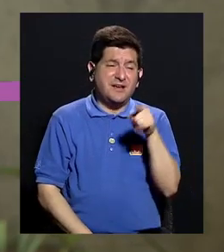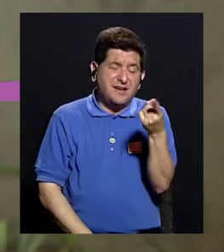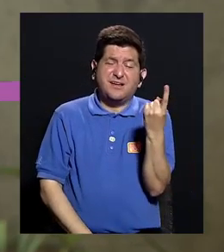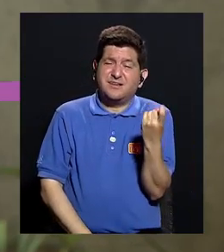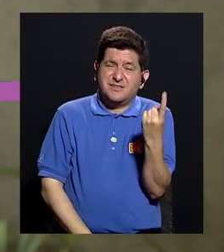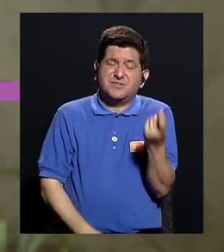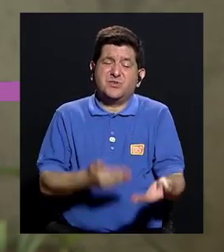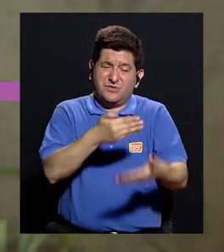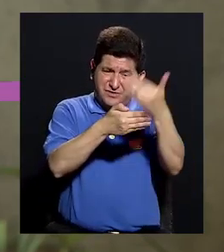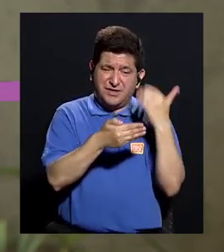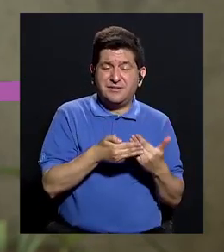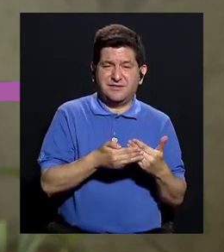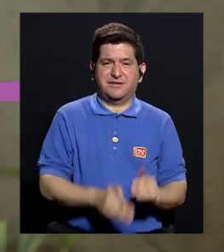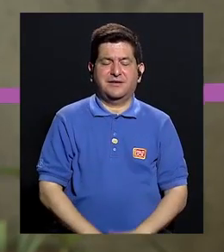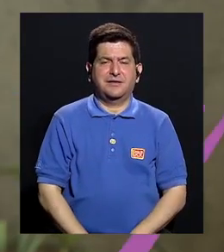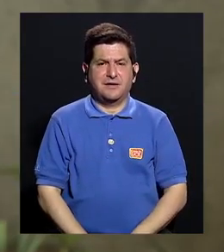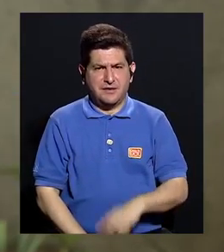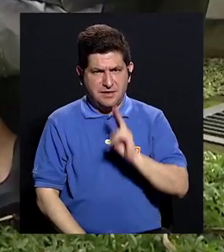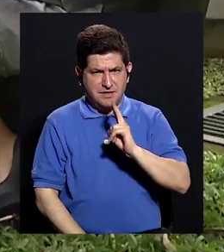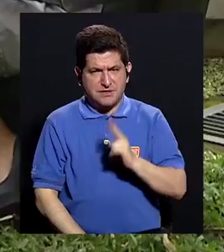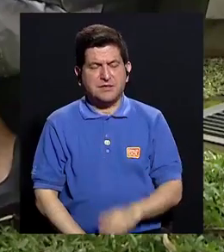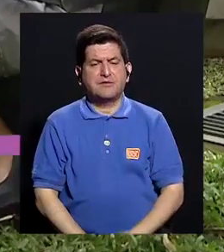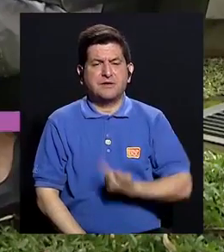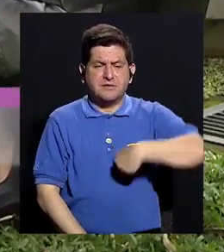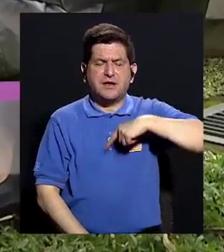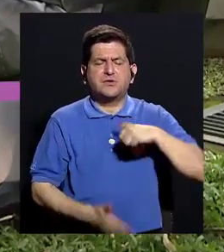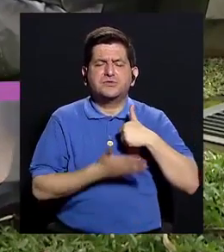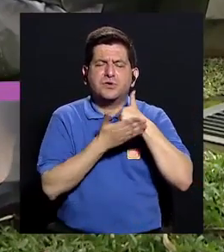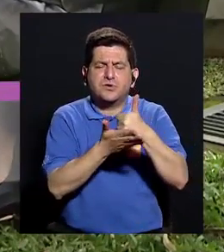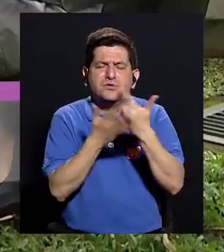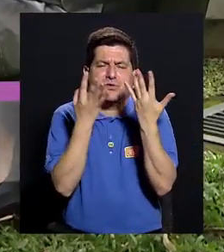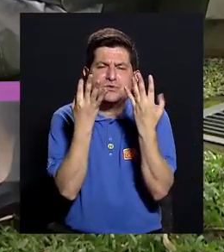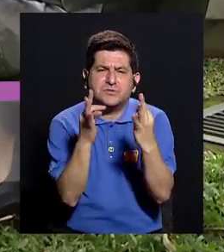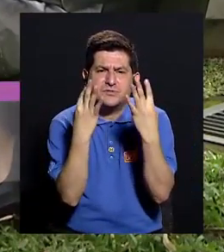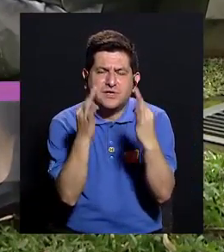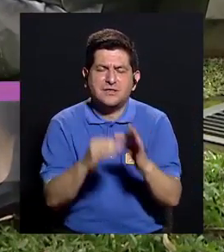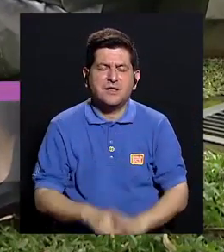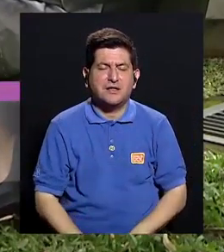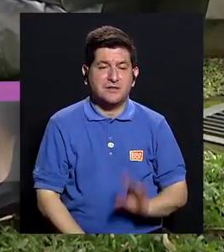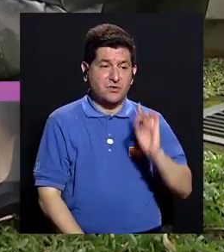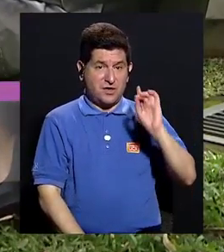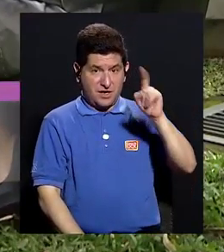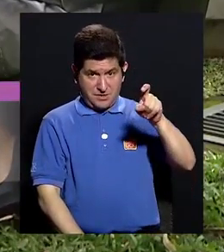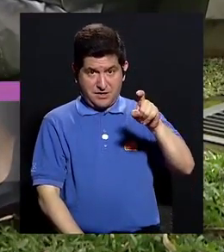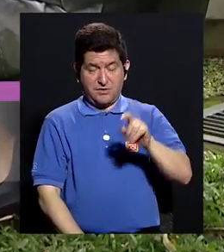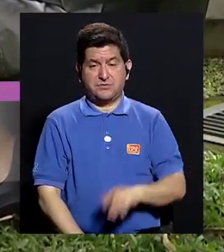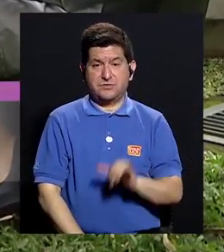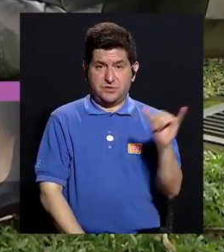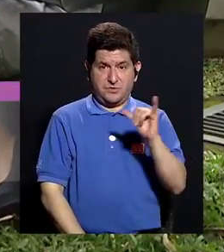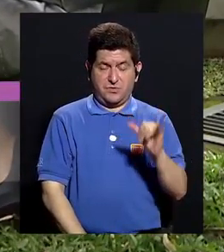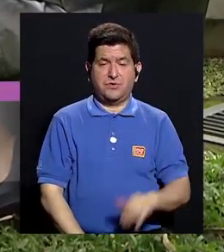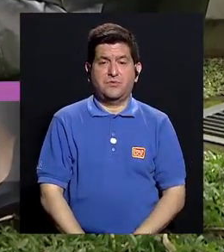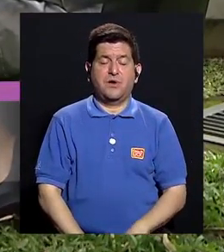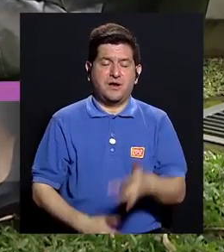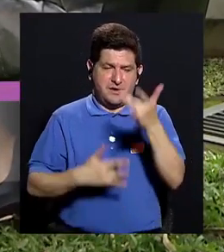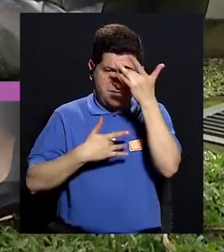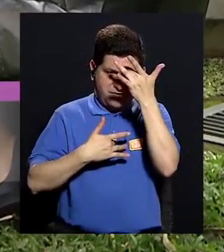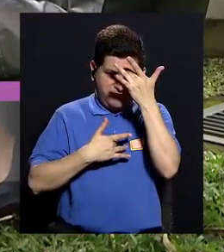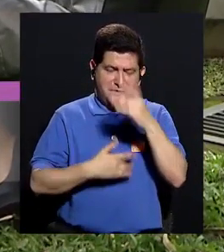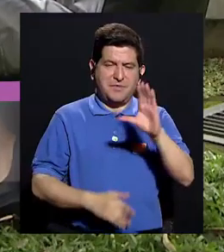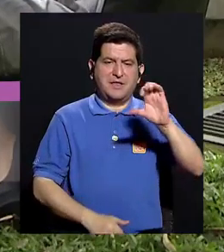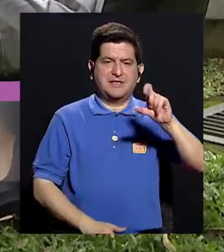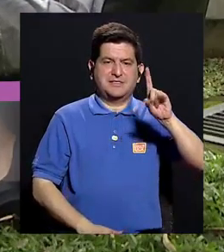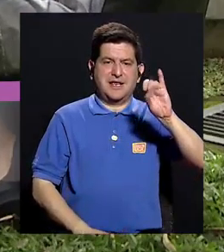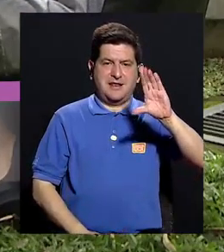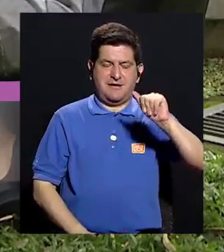falta de eso. Realmente coayudamos y tratamos de ayudar a diagnóstico básico de enfermedad